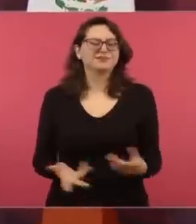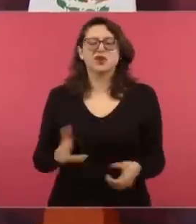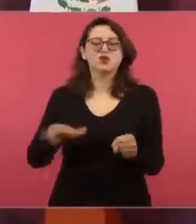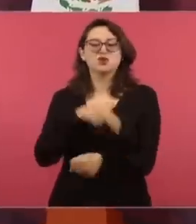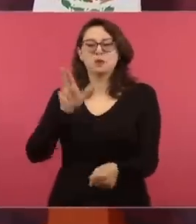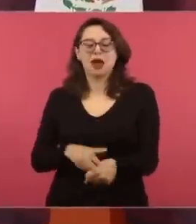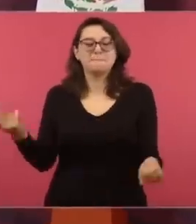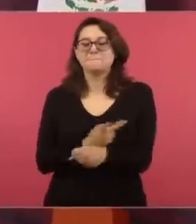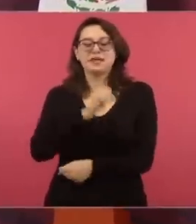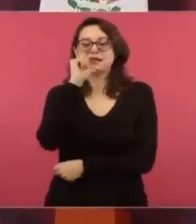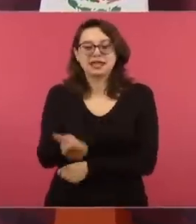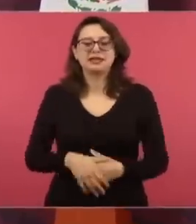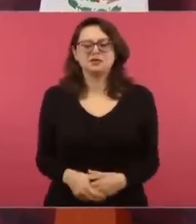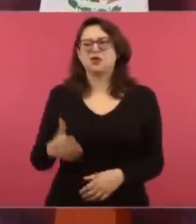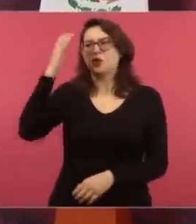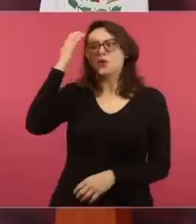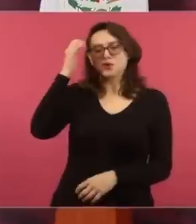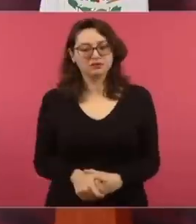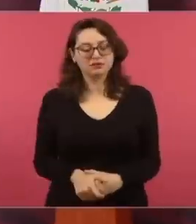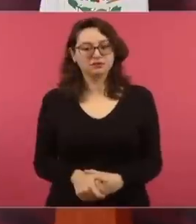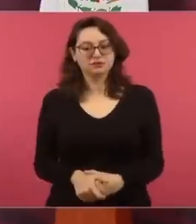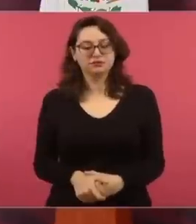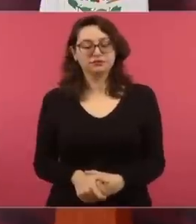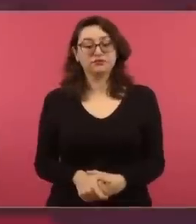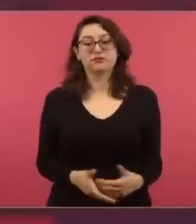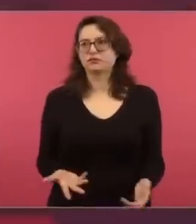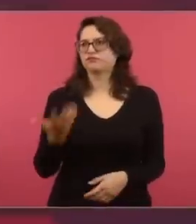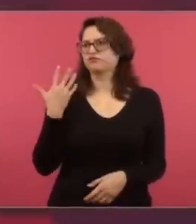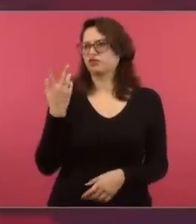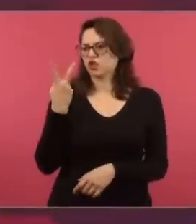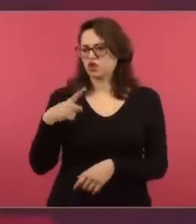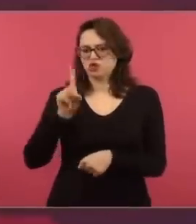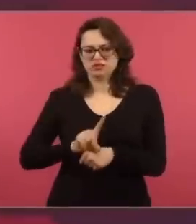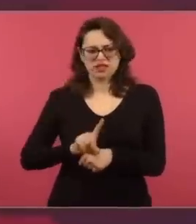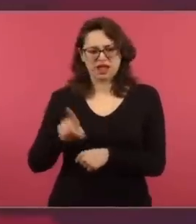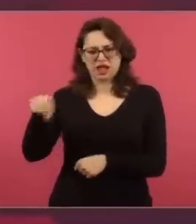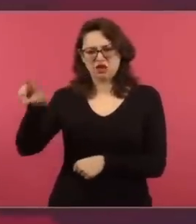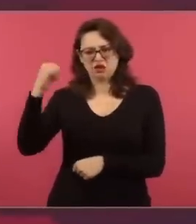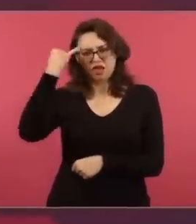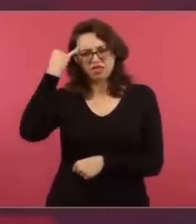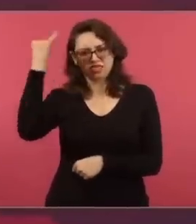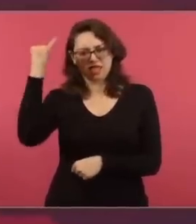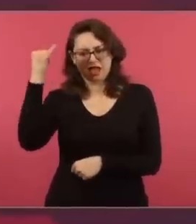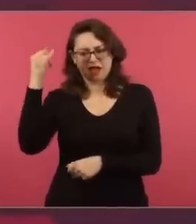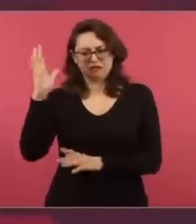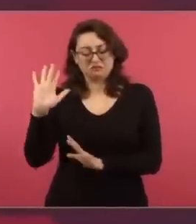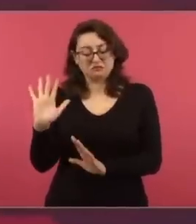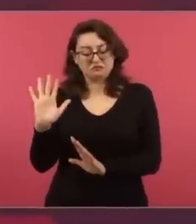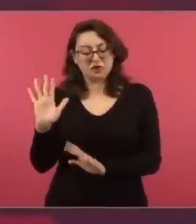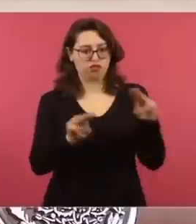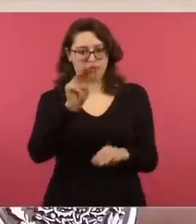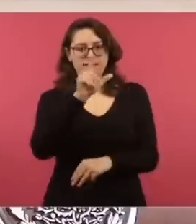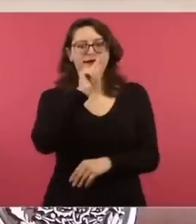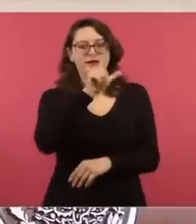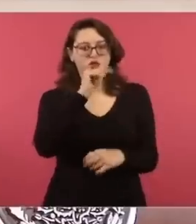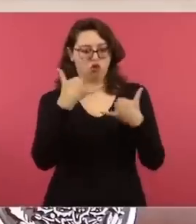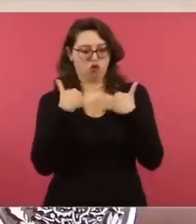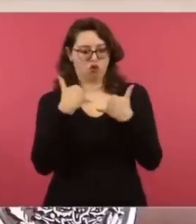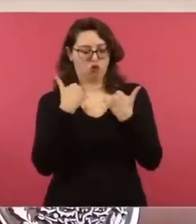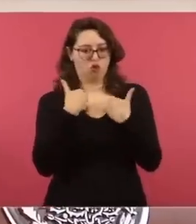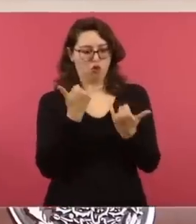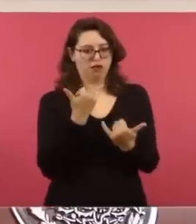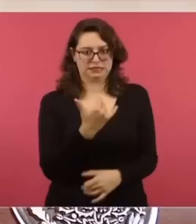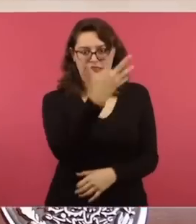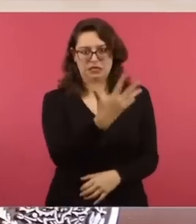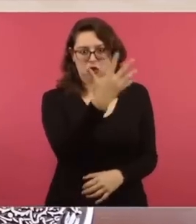días fueron capaces de inventar. De que cuando me preguntan sobre los jóvenes de los altos de Jalisco, que fueron